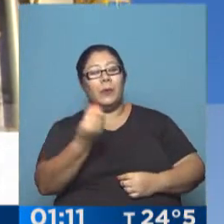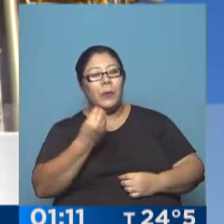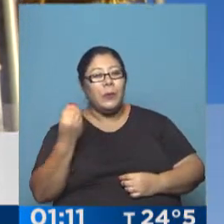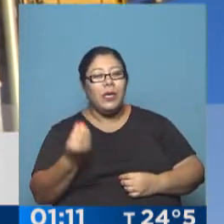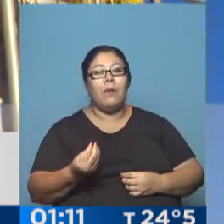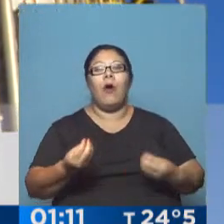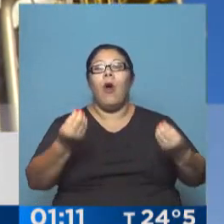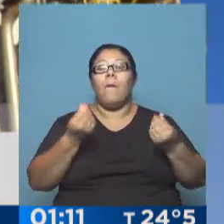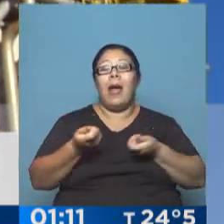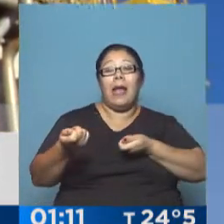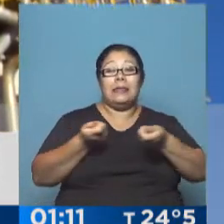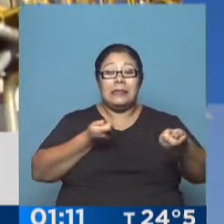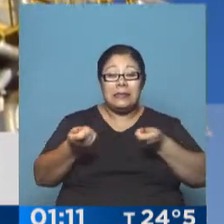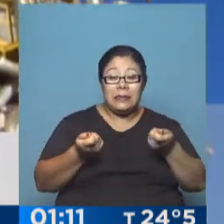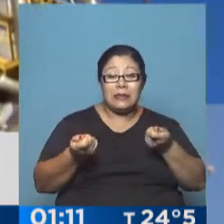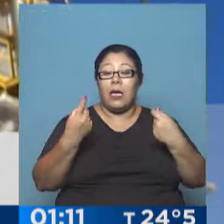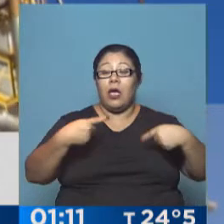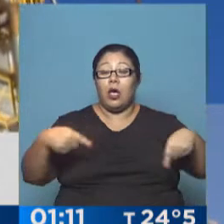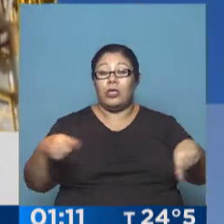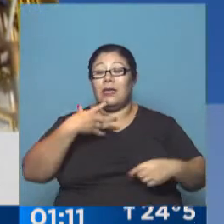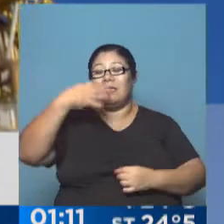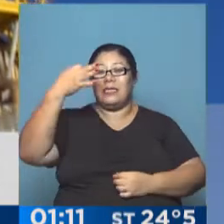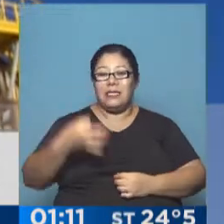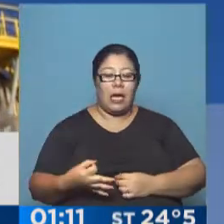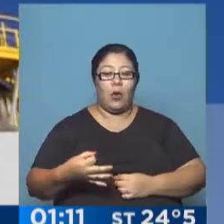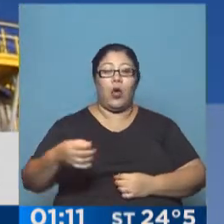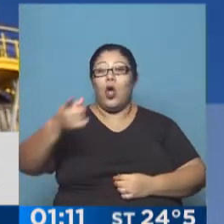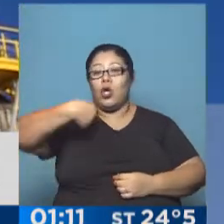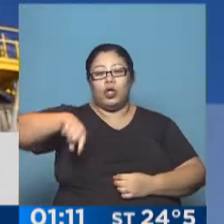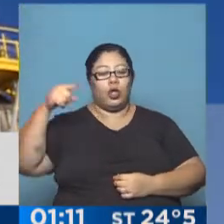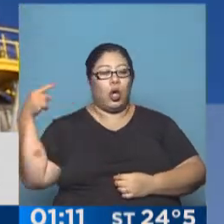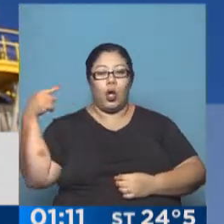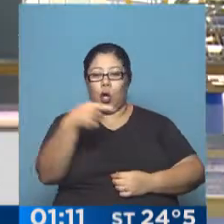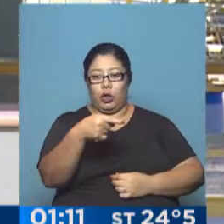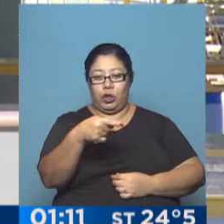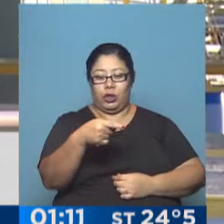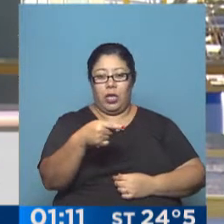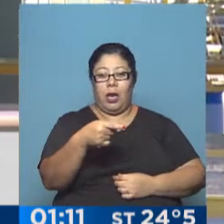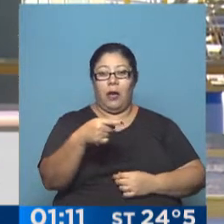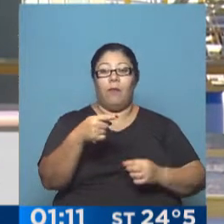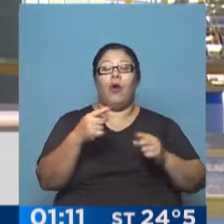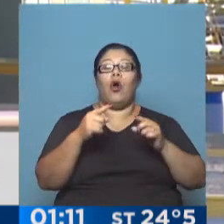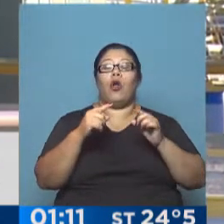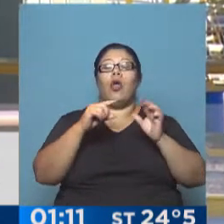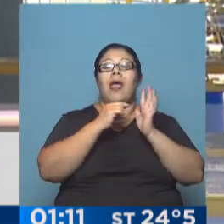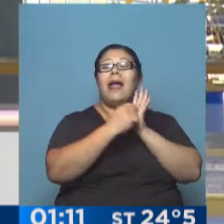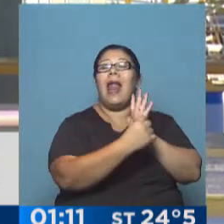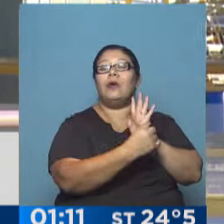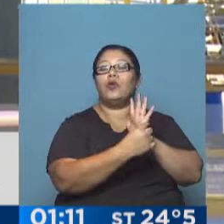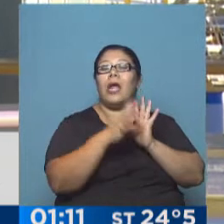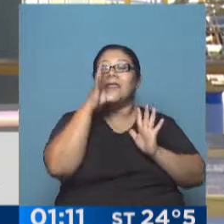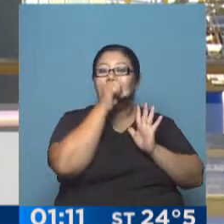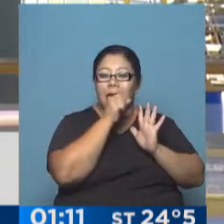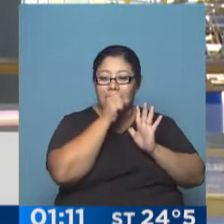operaciones que seguramente la ciudadanía la repudiaría a esas cláusulas secretas. Porque si esas cláusulas